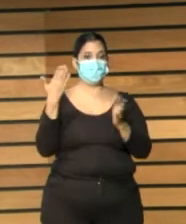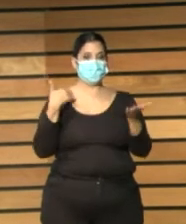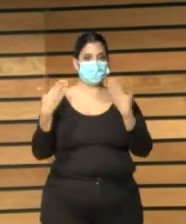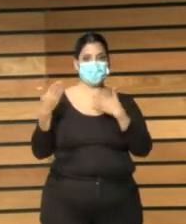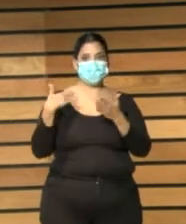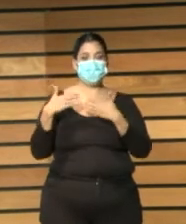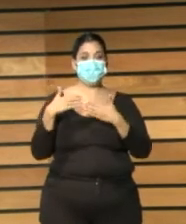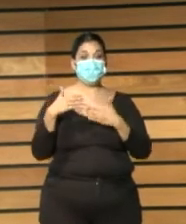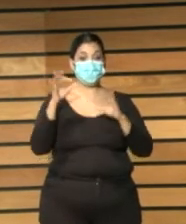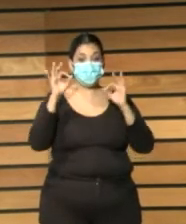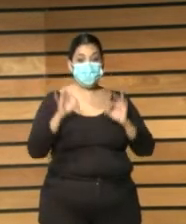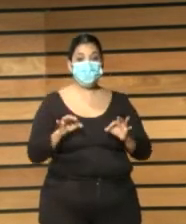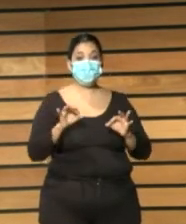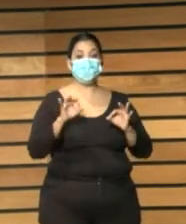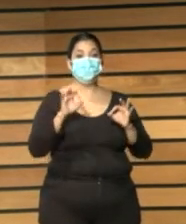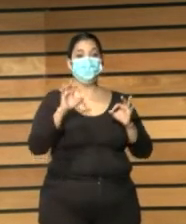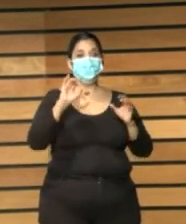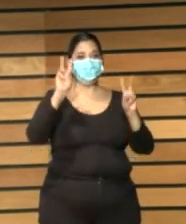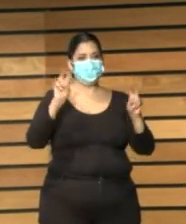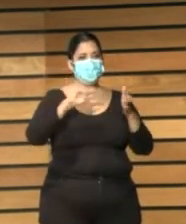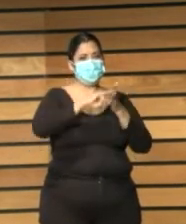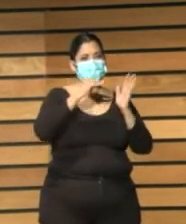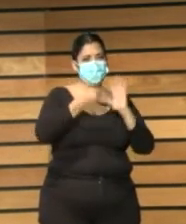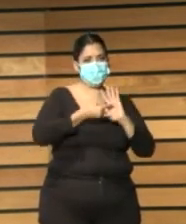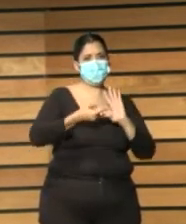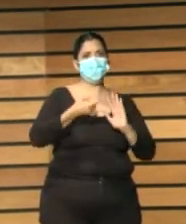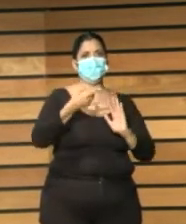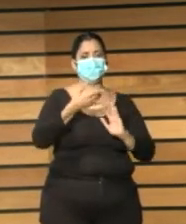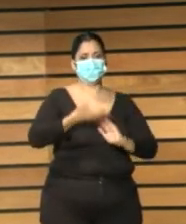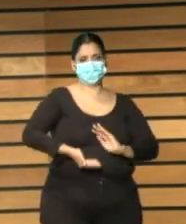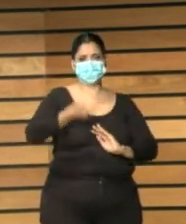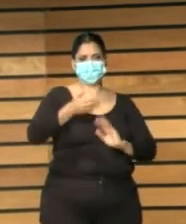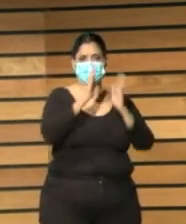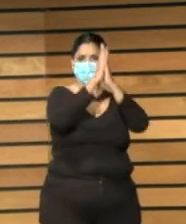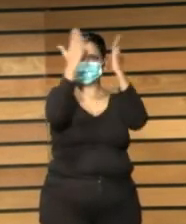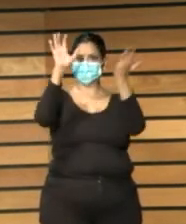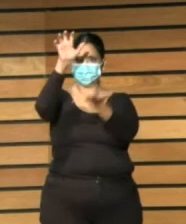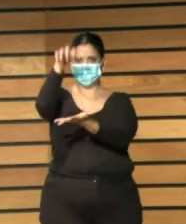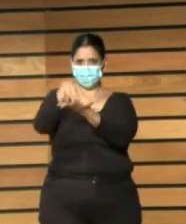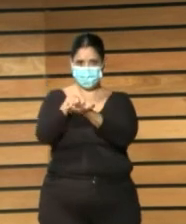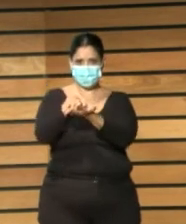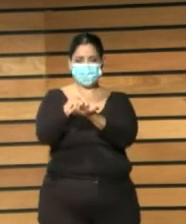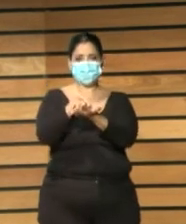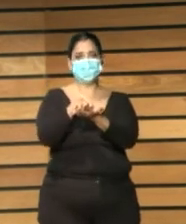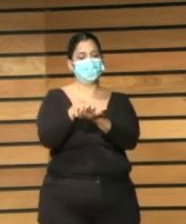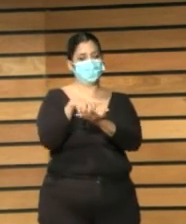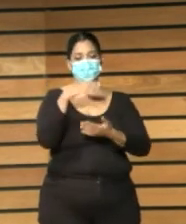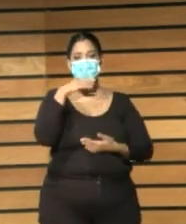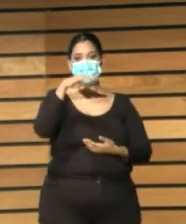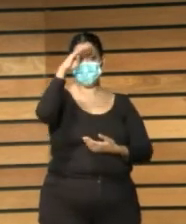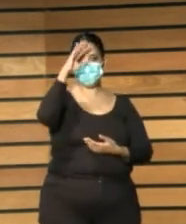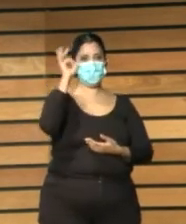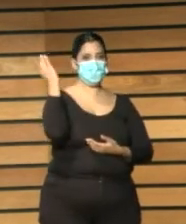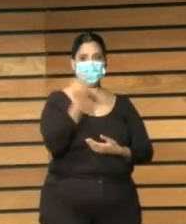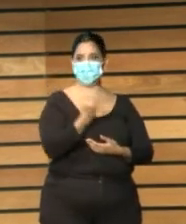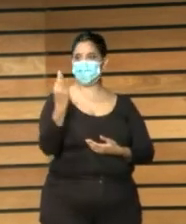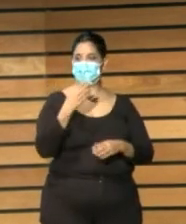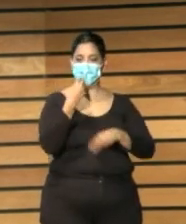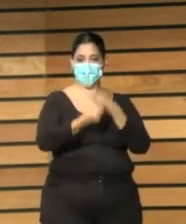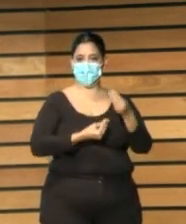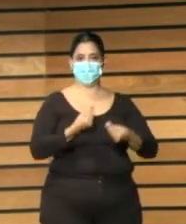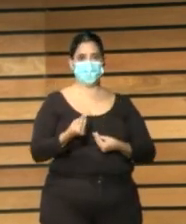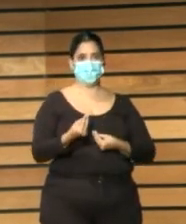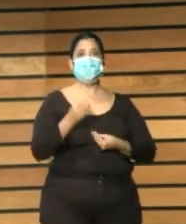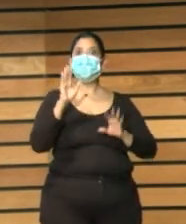conoció el proyecto de valor de bibliotecas de Navarra y dijo esto tenemos que hacerlo en Medellín y sabéis es un grandísimo placer